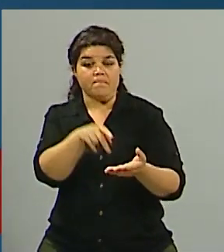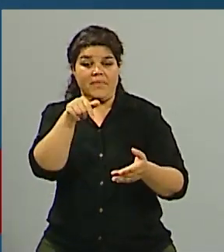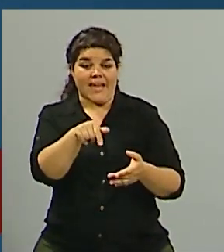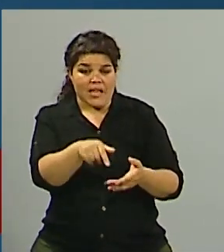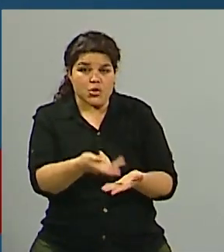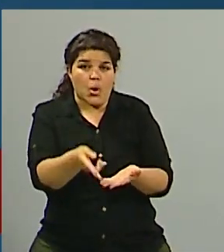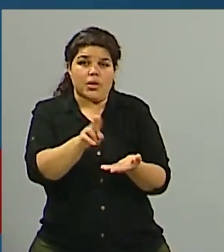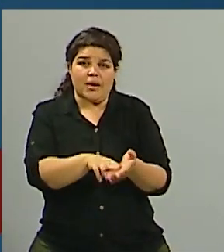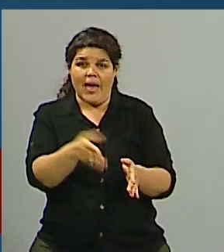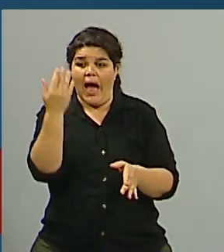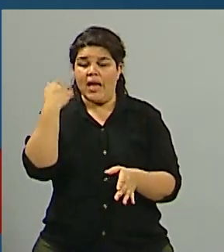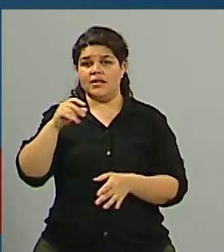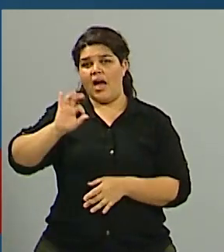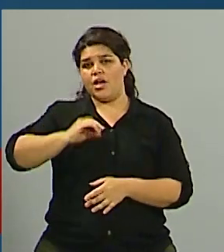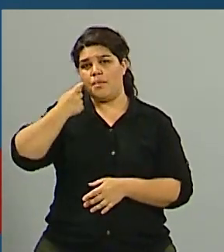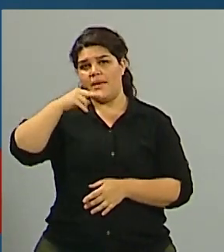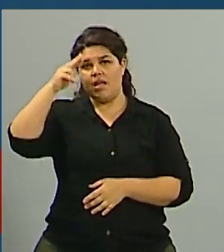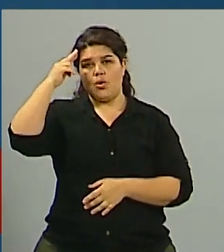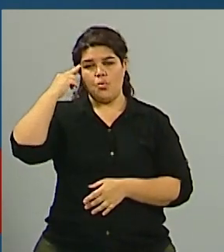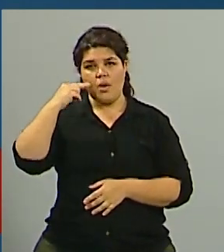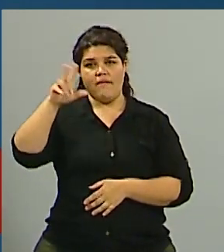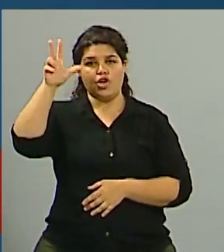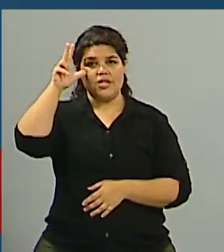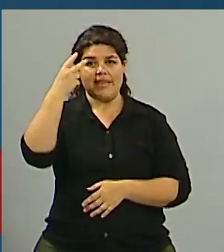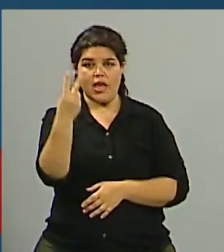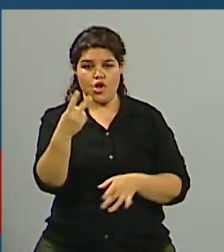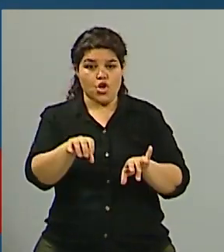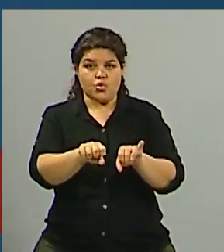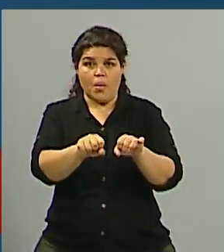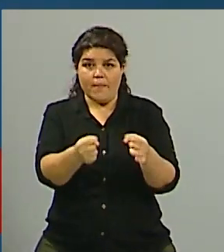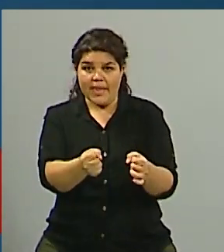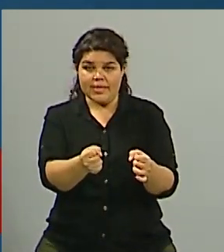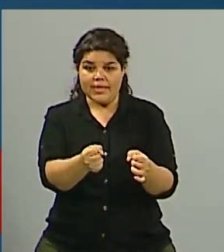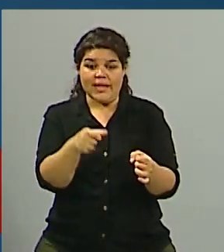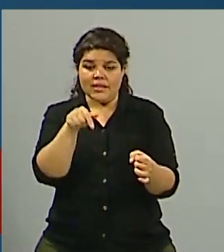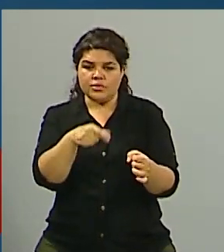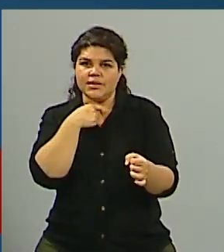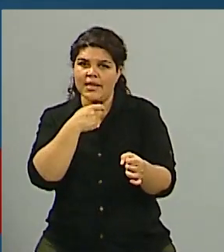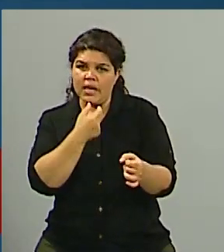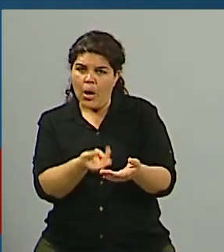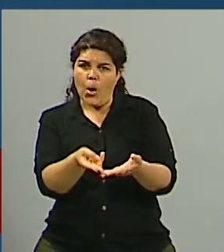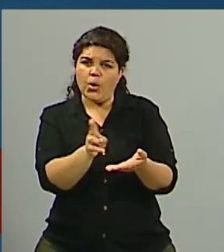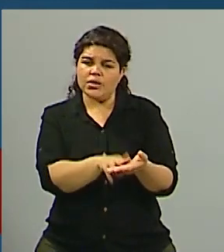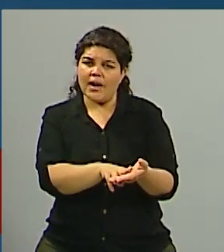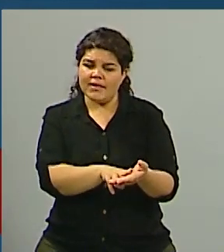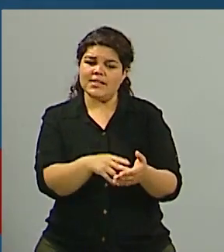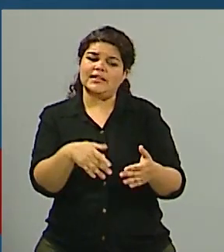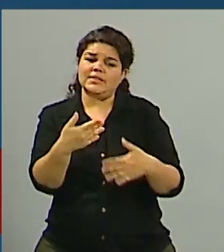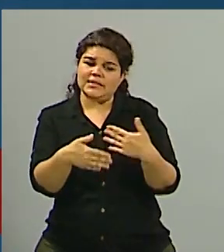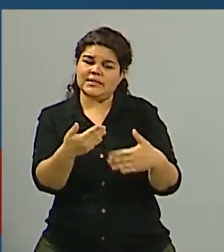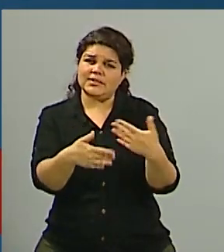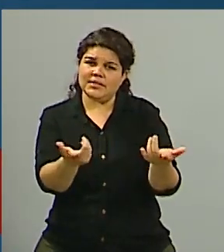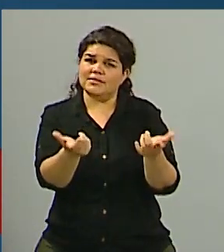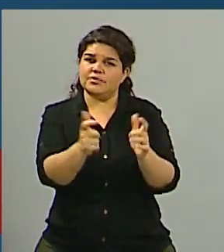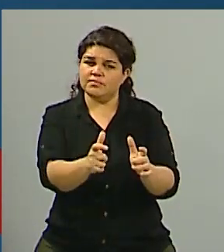parte británica en 1982, en febrero de 1982. El hecho de que destaquemos que existieron las